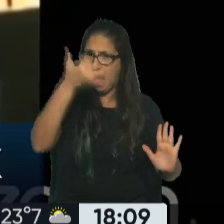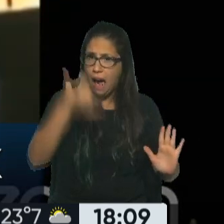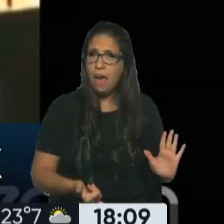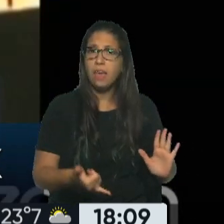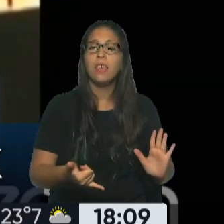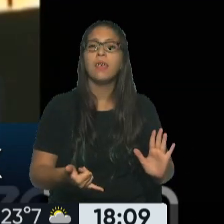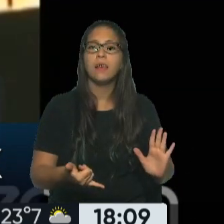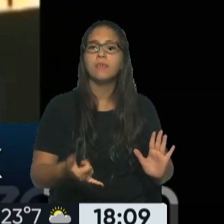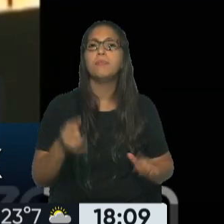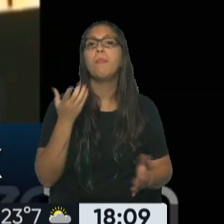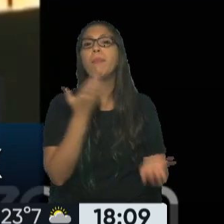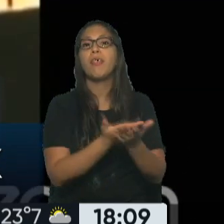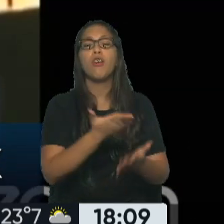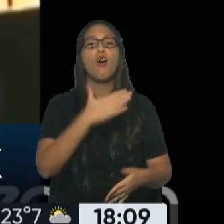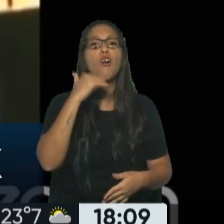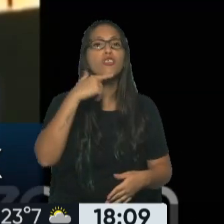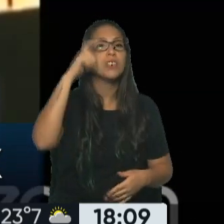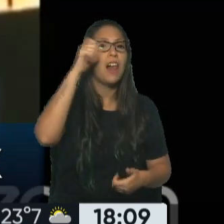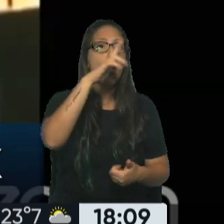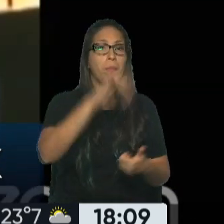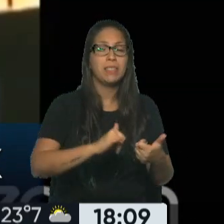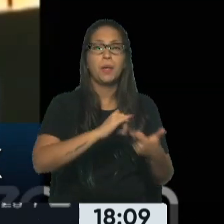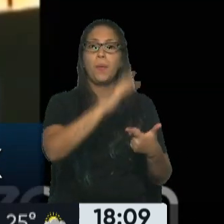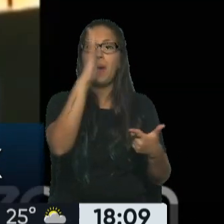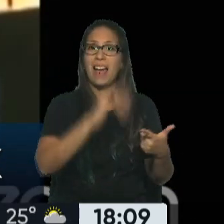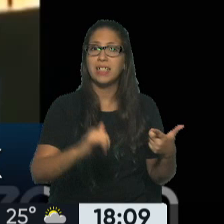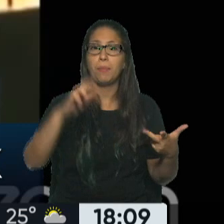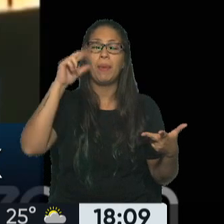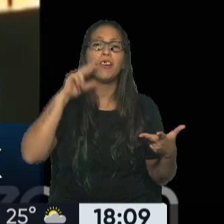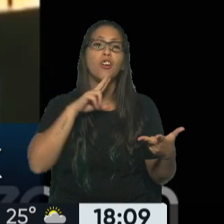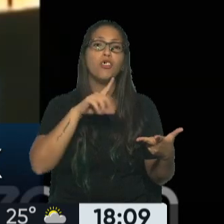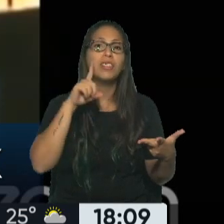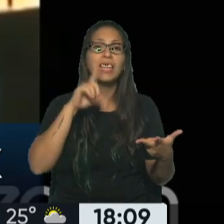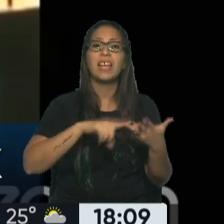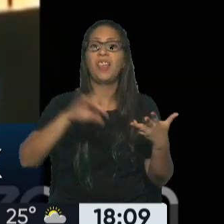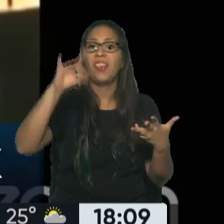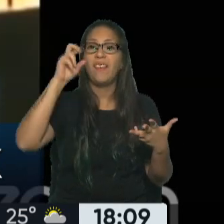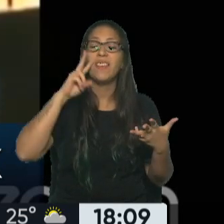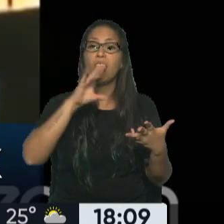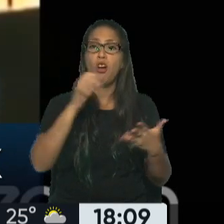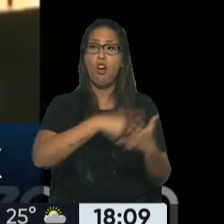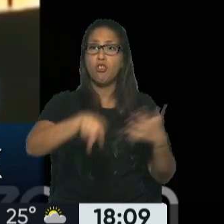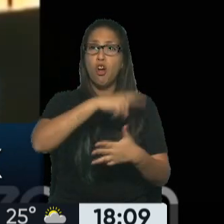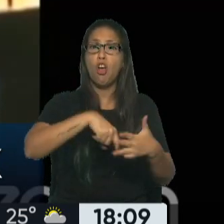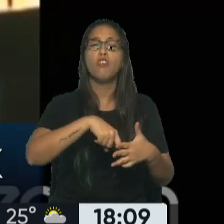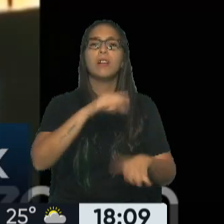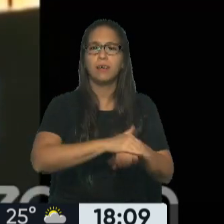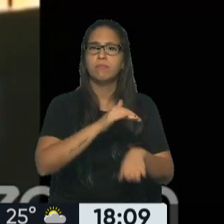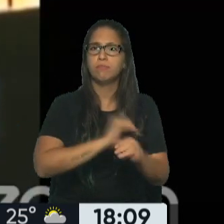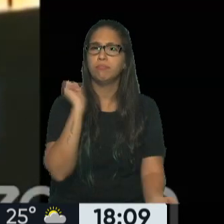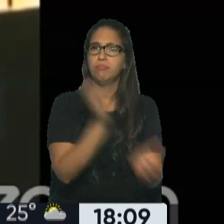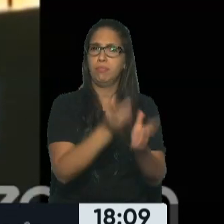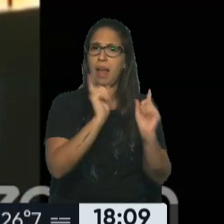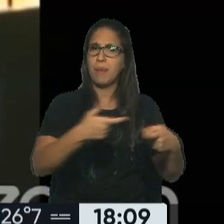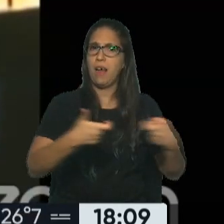pidió que José López, Lázaro Báez, Nelson Perioti y Julio De Vido sean condenados como organizadores de la